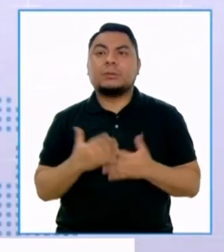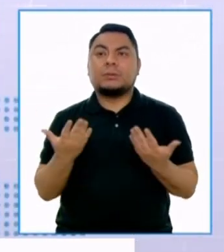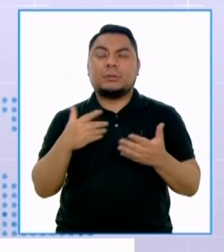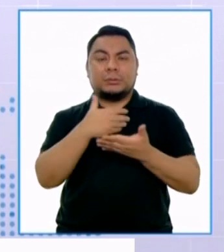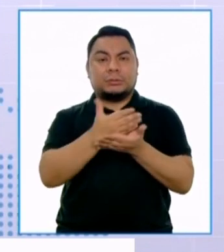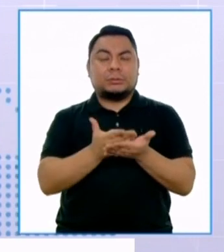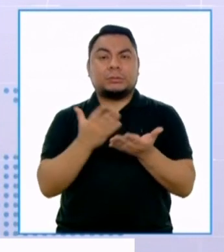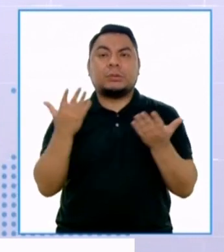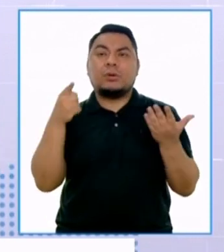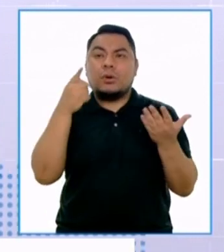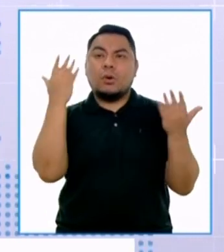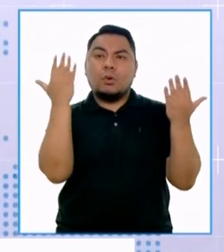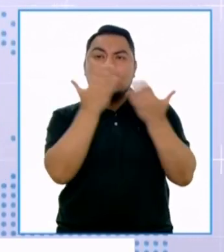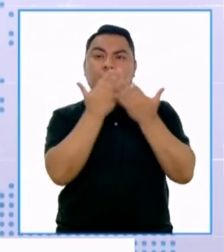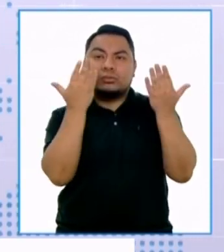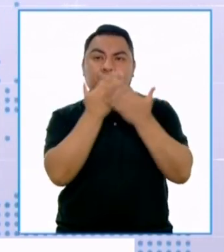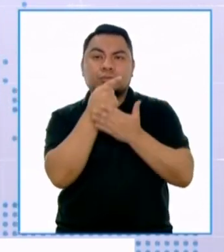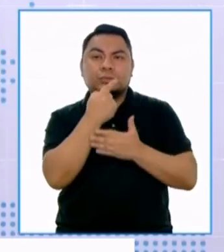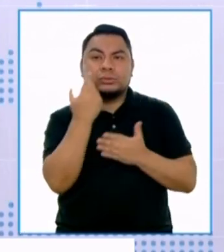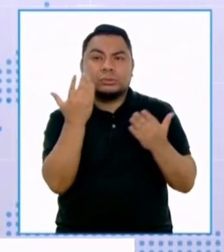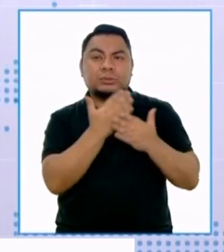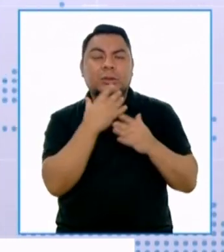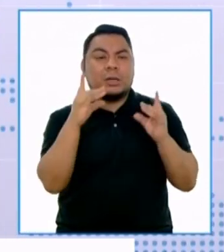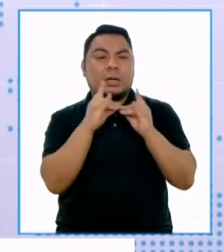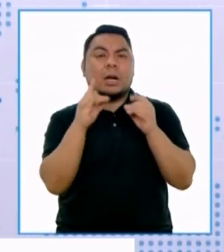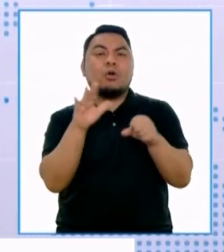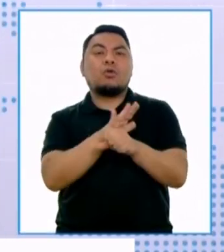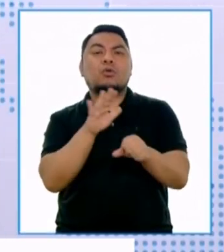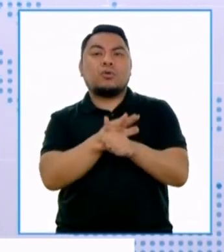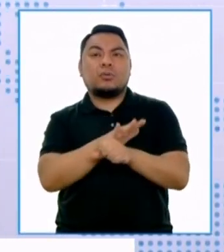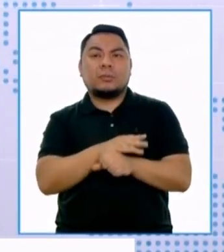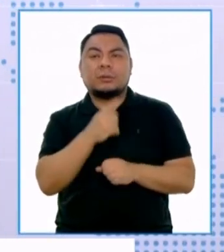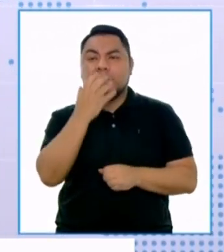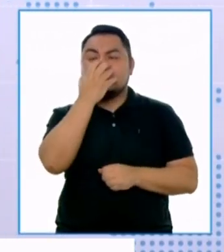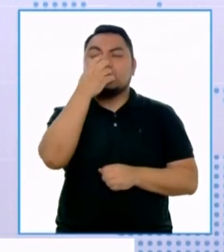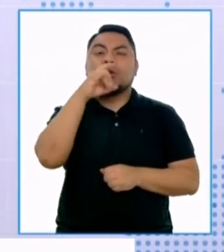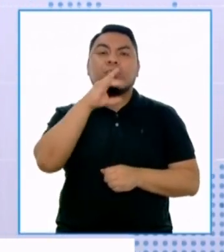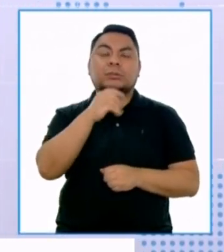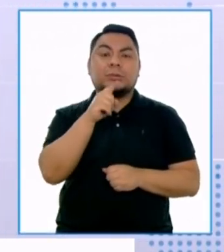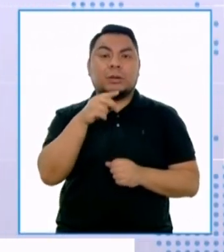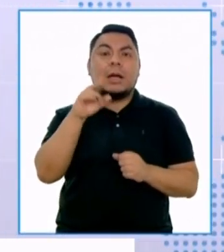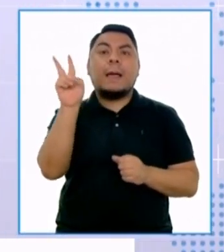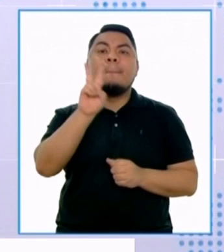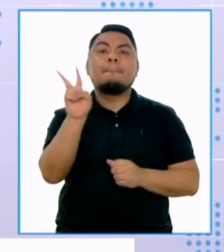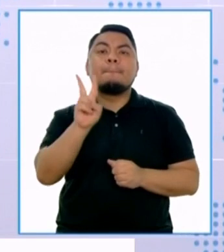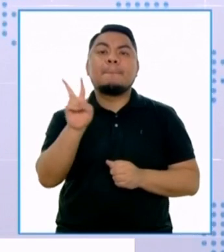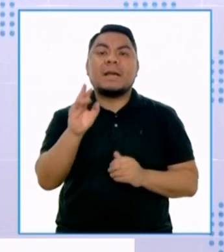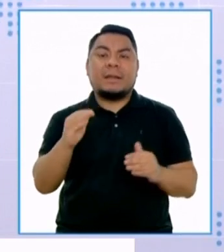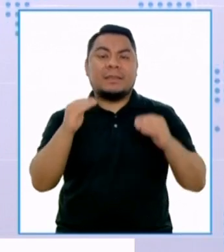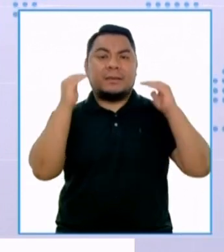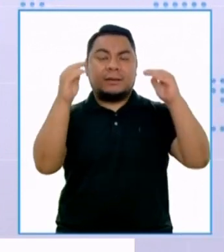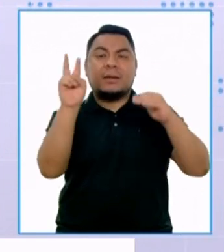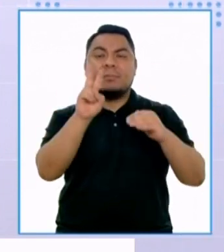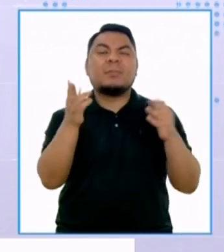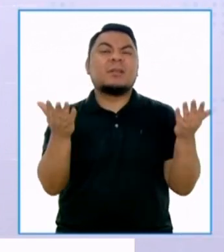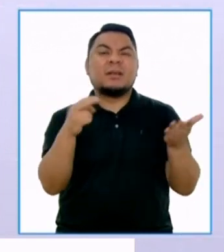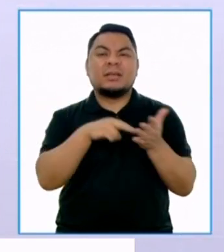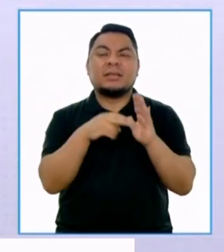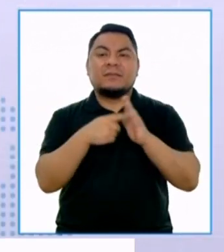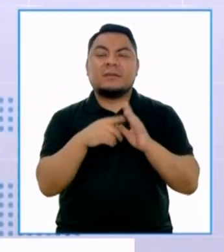por la parte oscura, son las partes, las camas están ocupadas en cuidados intensivos, y en la parte verde corresponde a